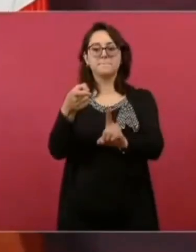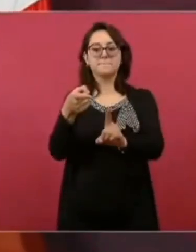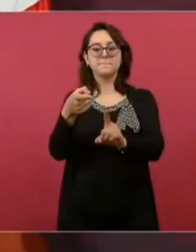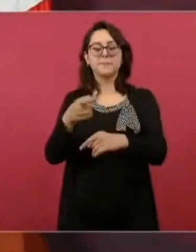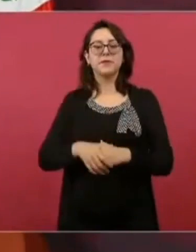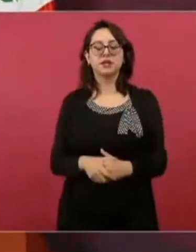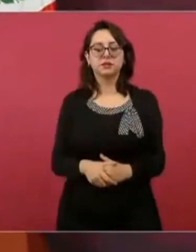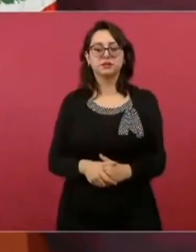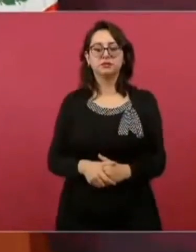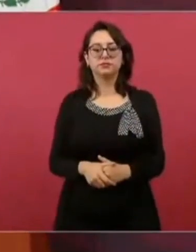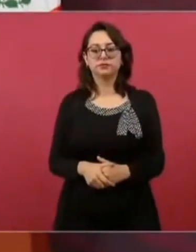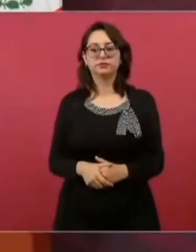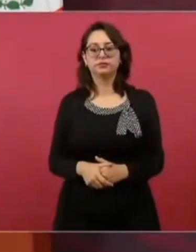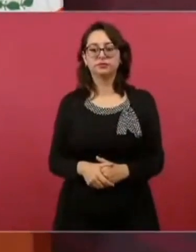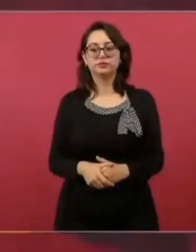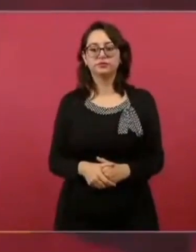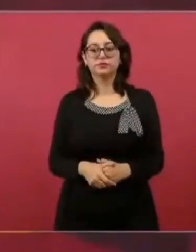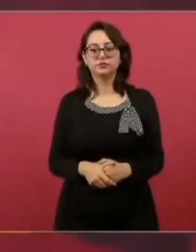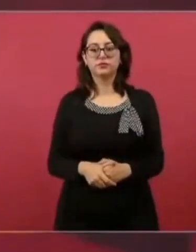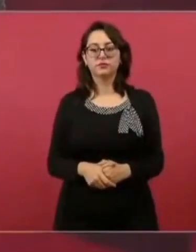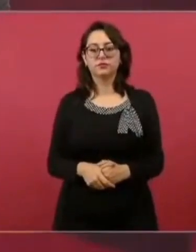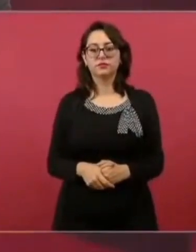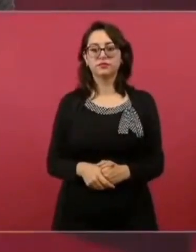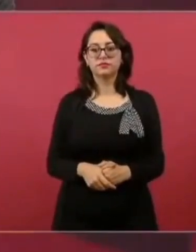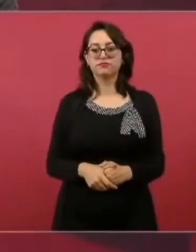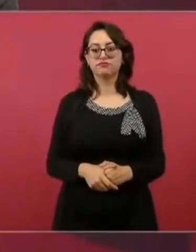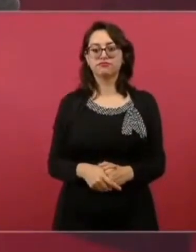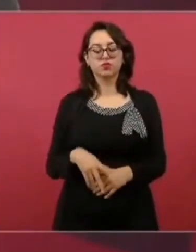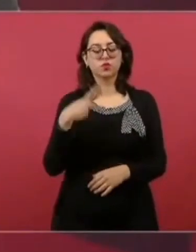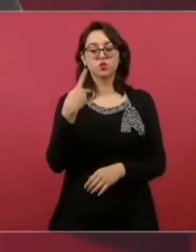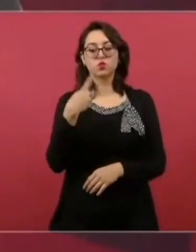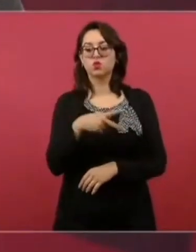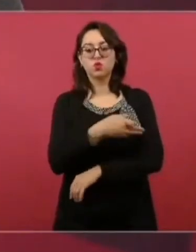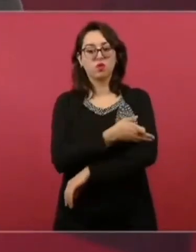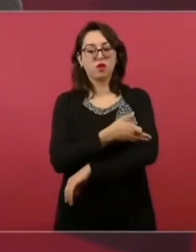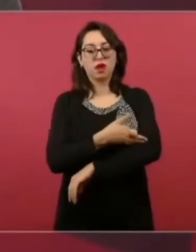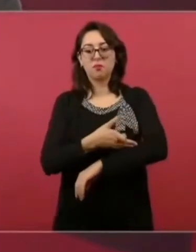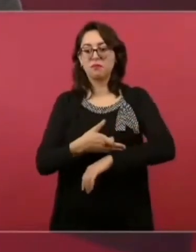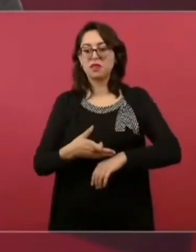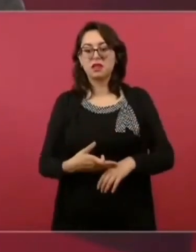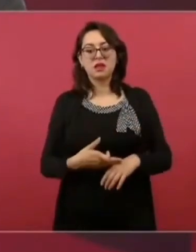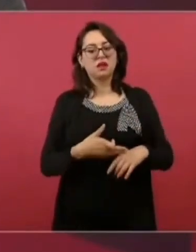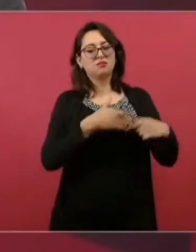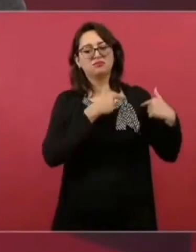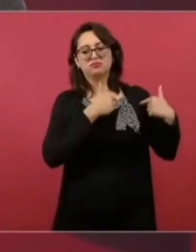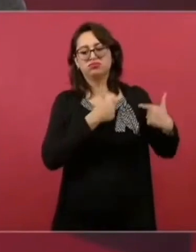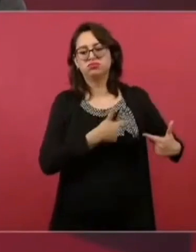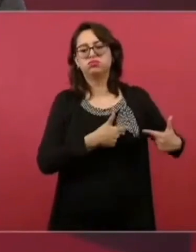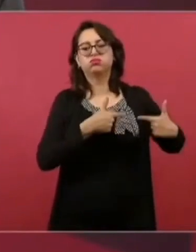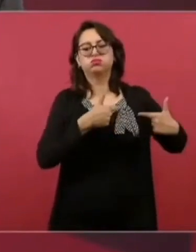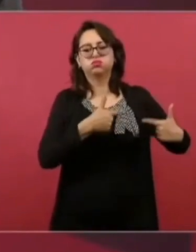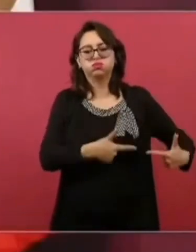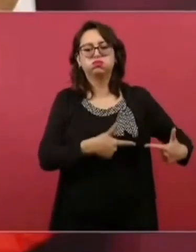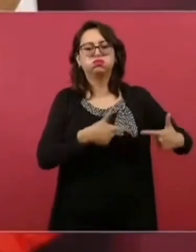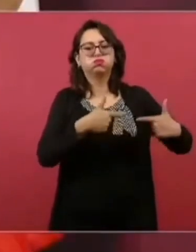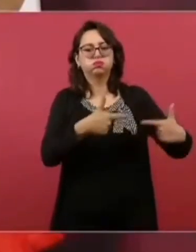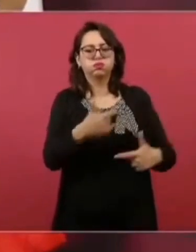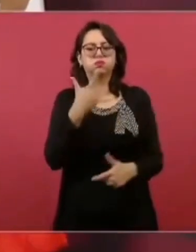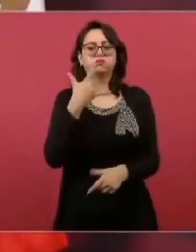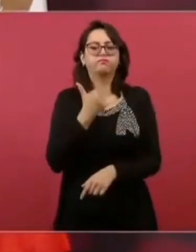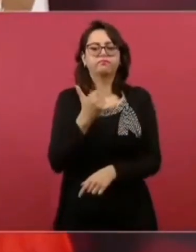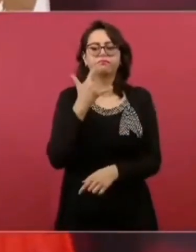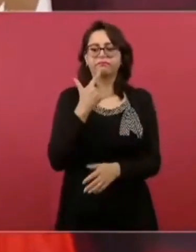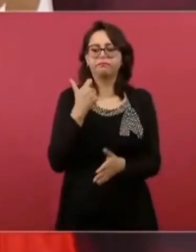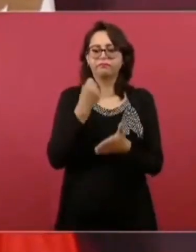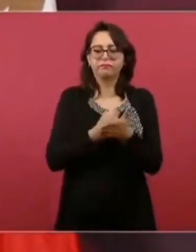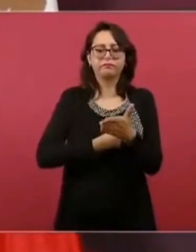viene de una familia que ha luchado siempre por la